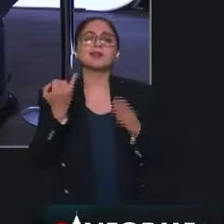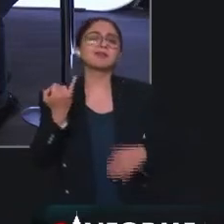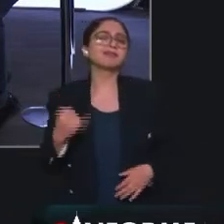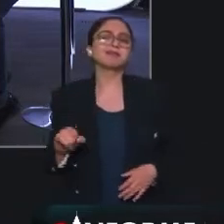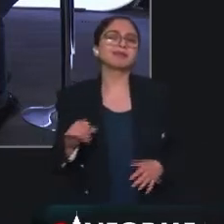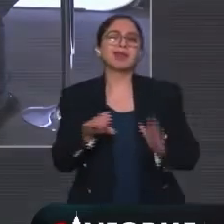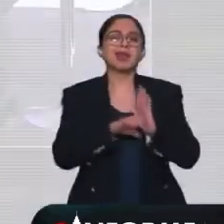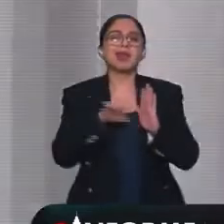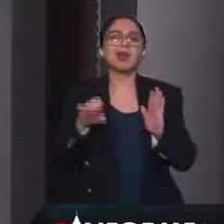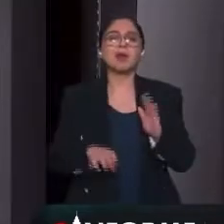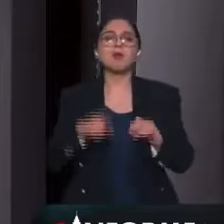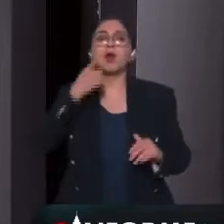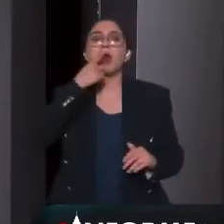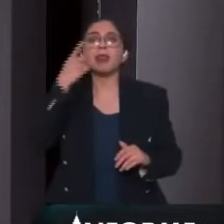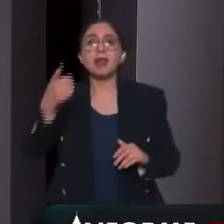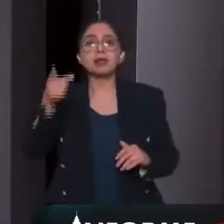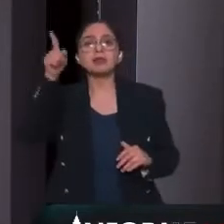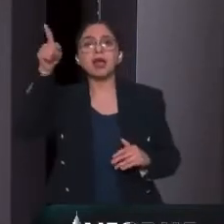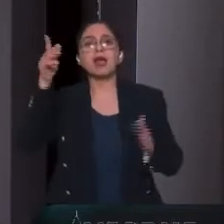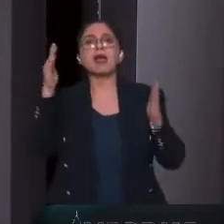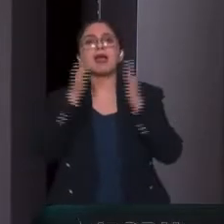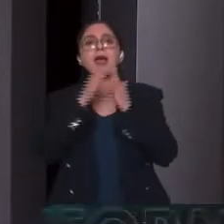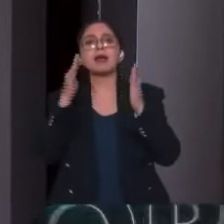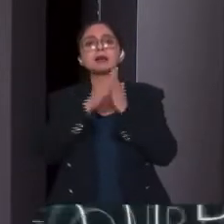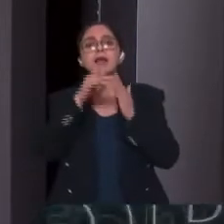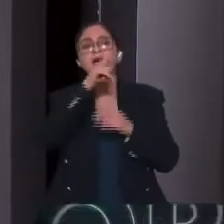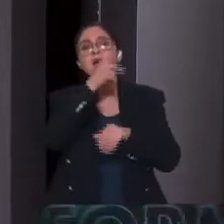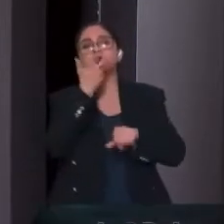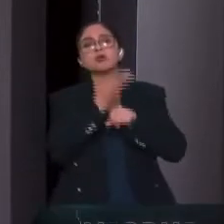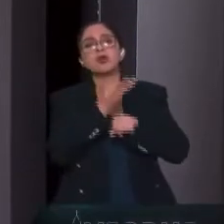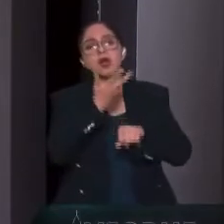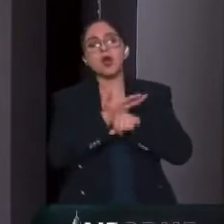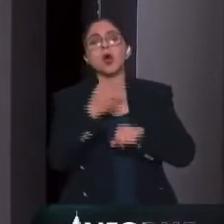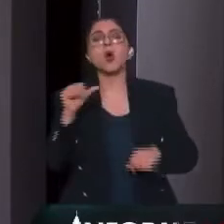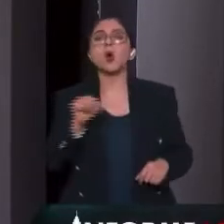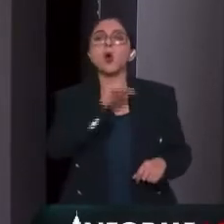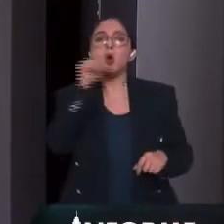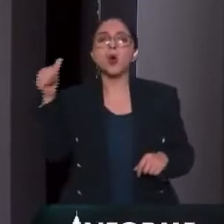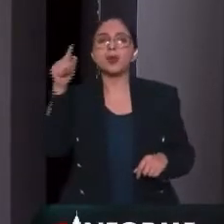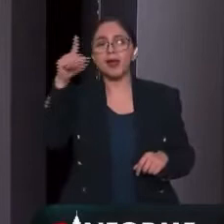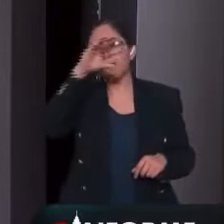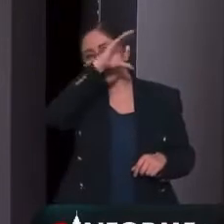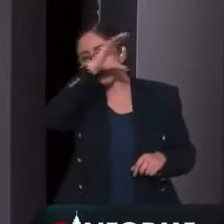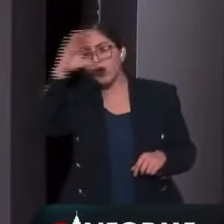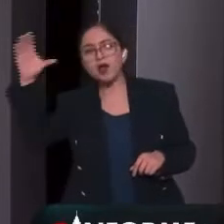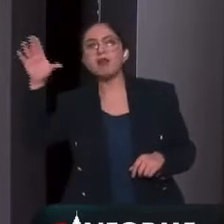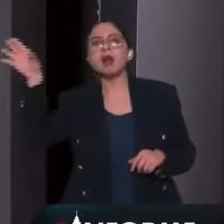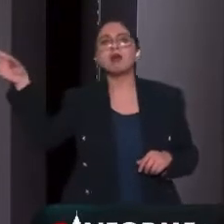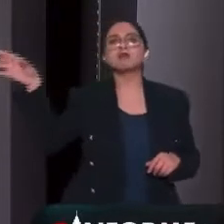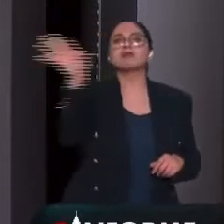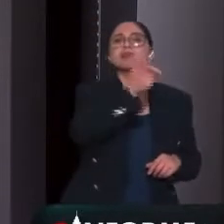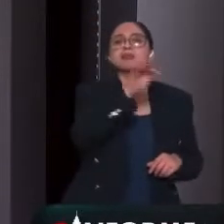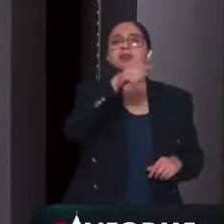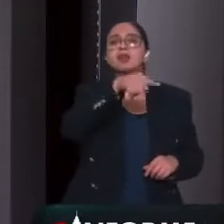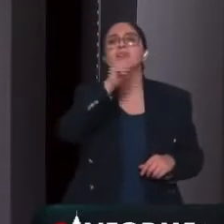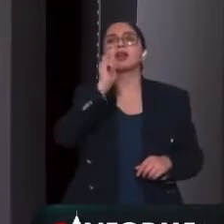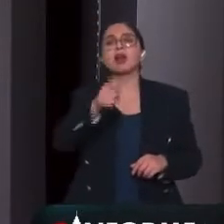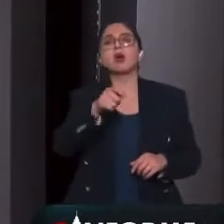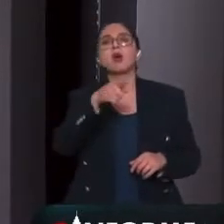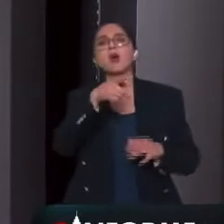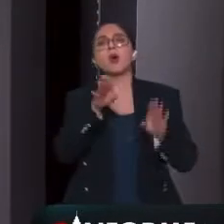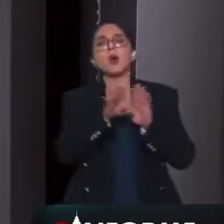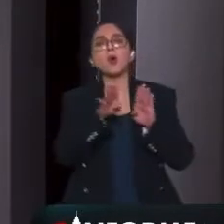una casa en Estados Unidos, y la fotografía era sacada de una imagen de juegos,